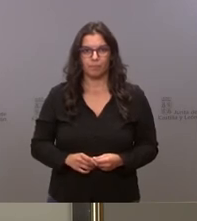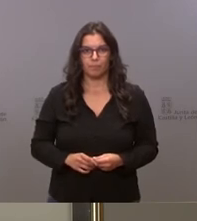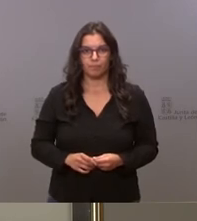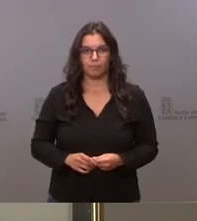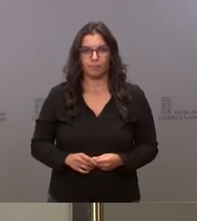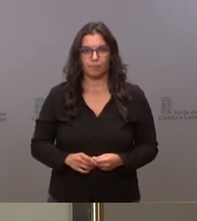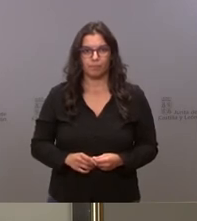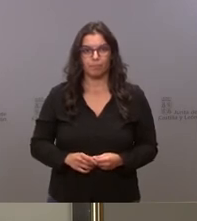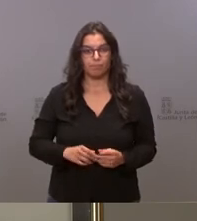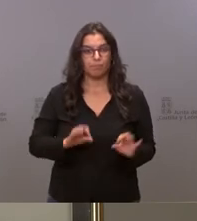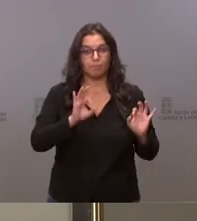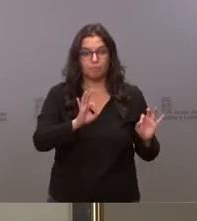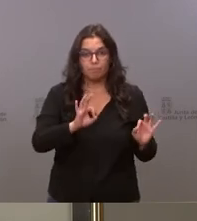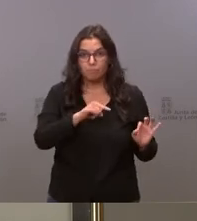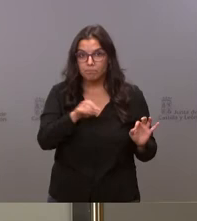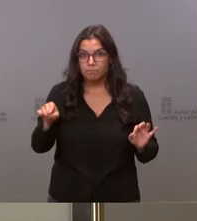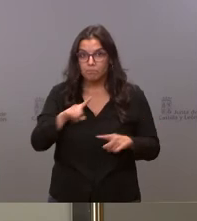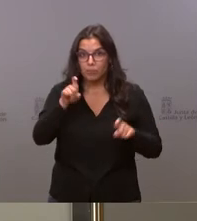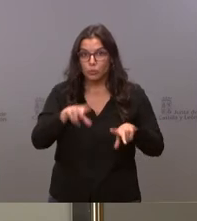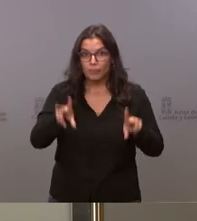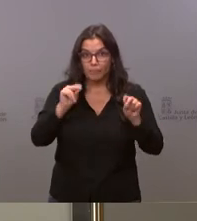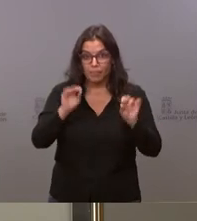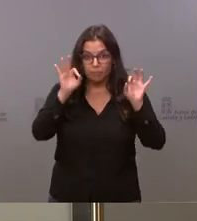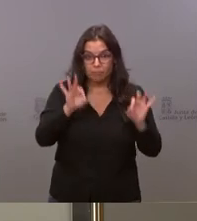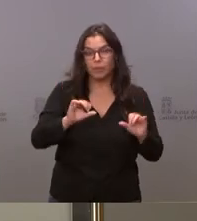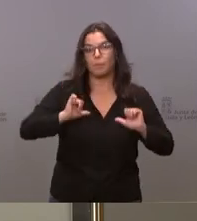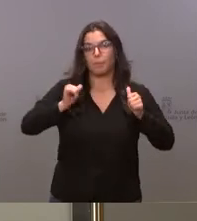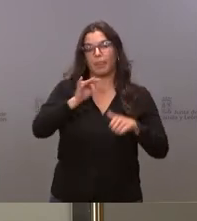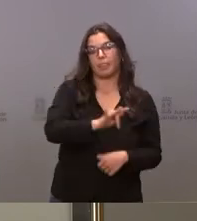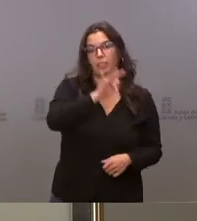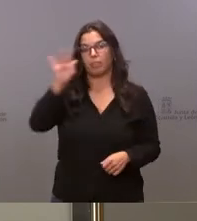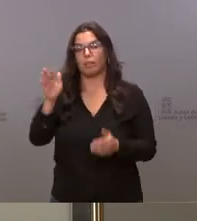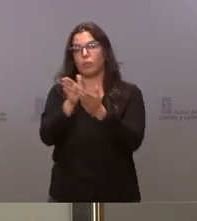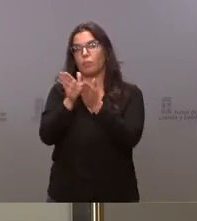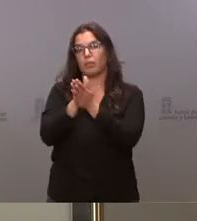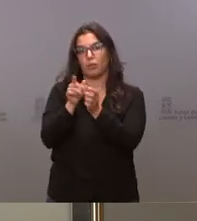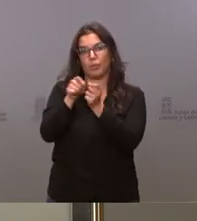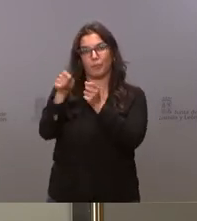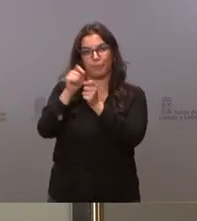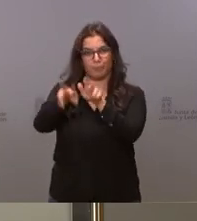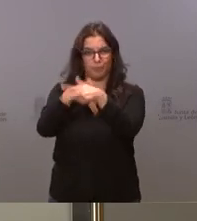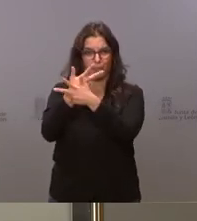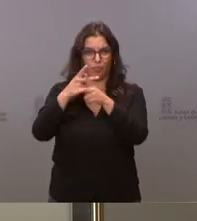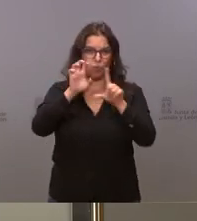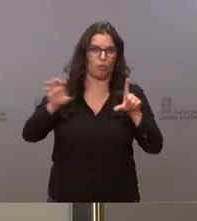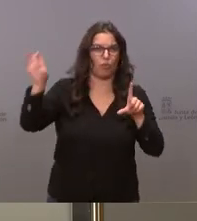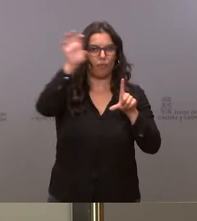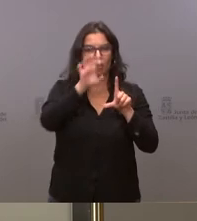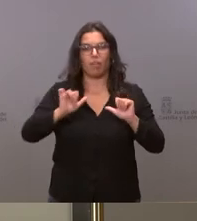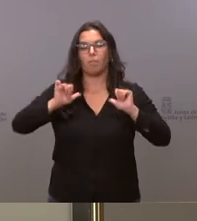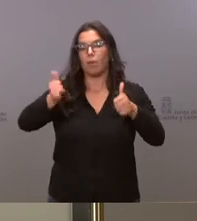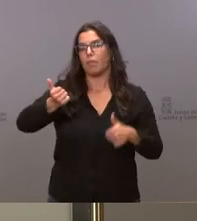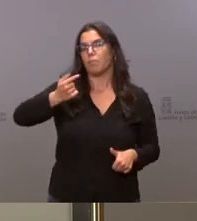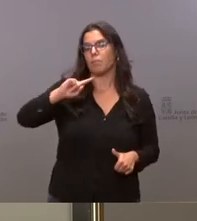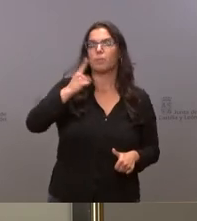Si no hay más preguntas vamos a iniciar el siguiente turno con los compañeros que nos siguen por videoconferencia y vamos a iniciarlo